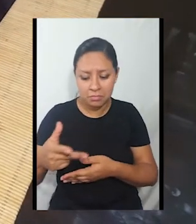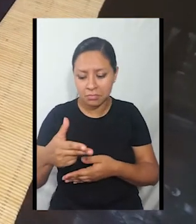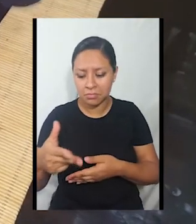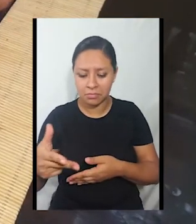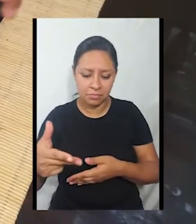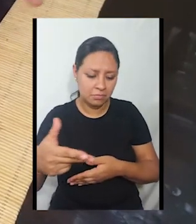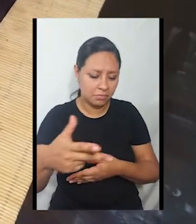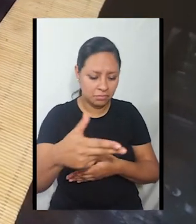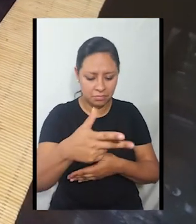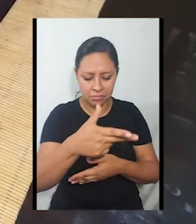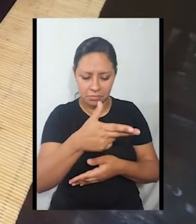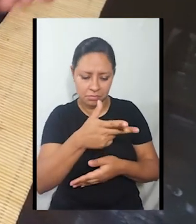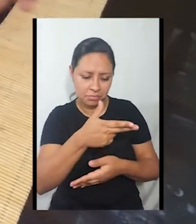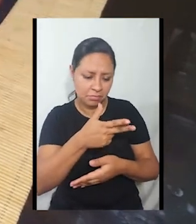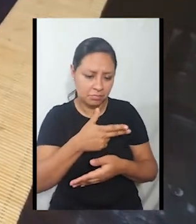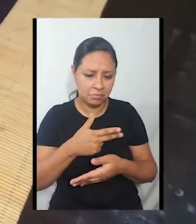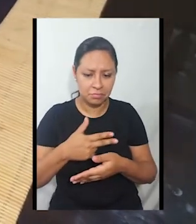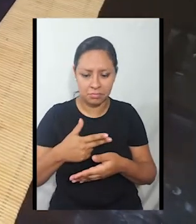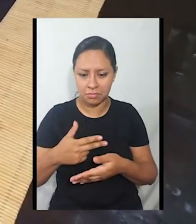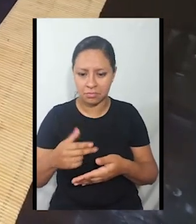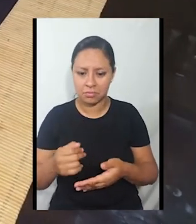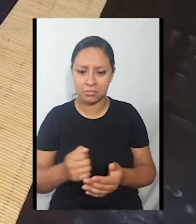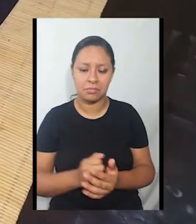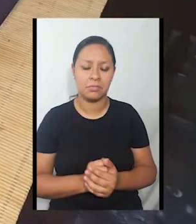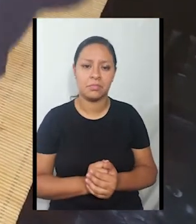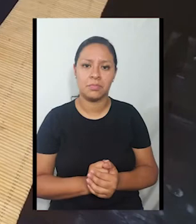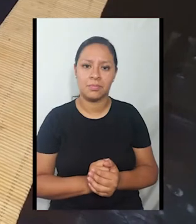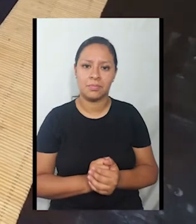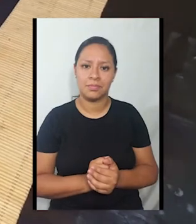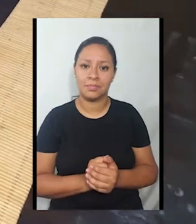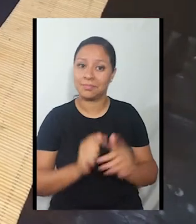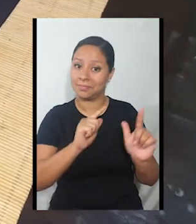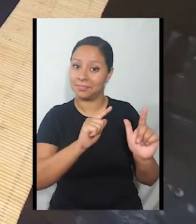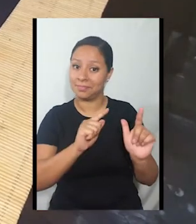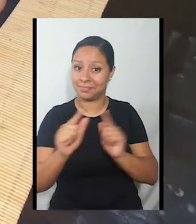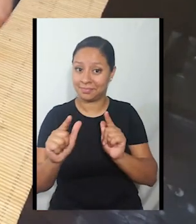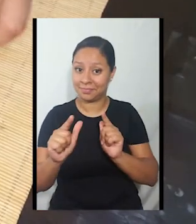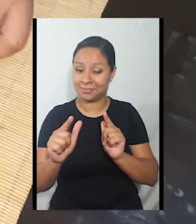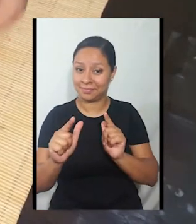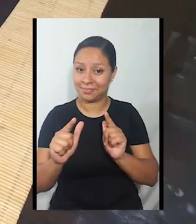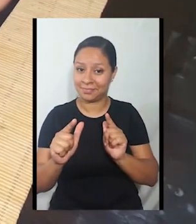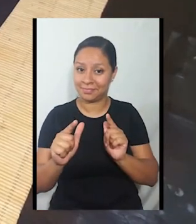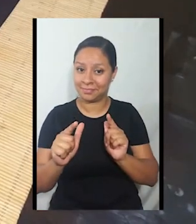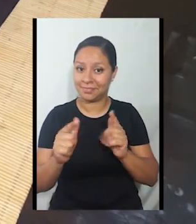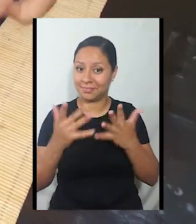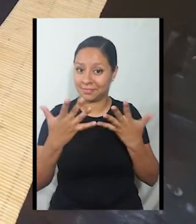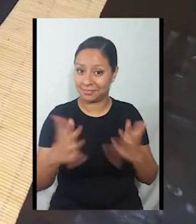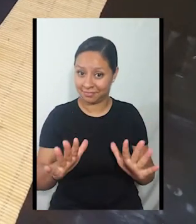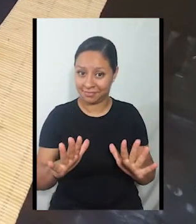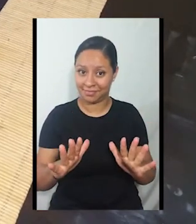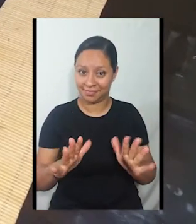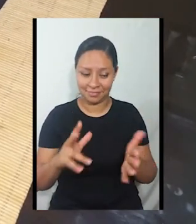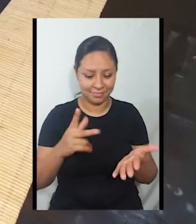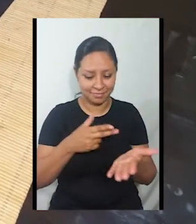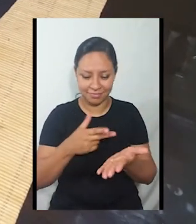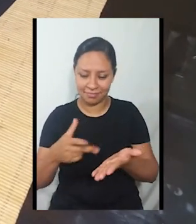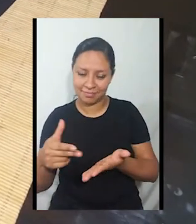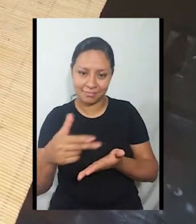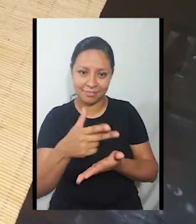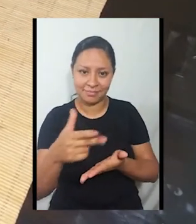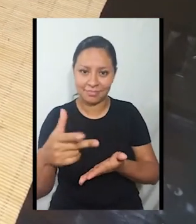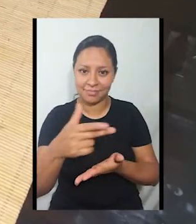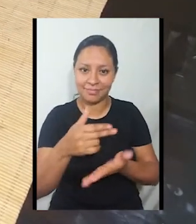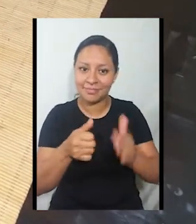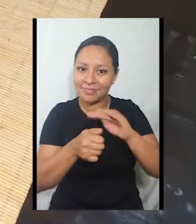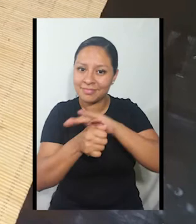Listo chicos, una vez que tenemos nuestra silueta, nuestra tortuguita, vamos